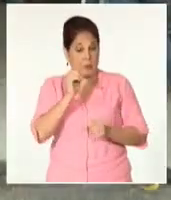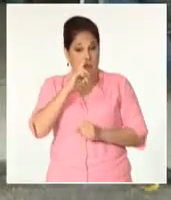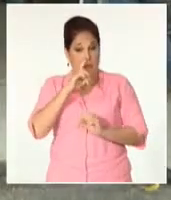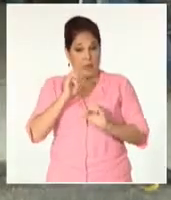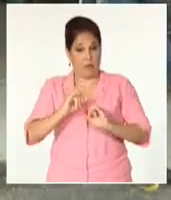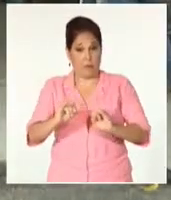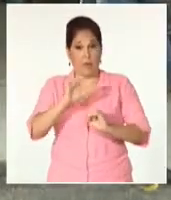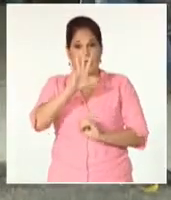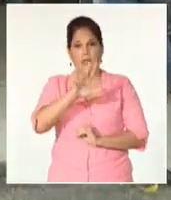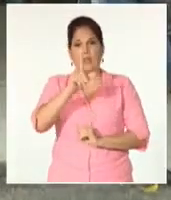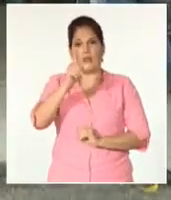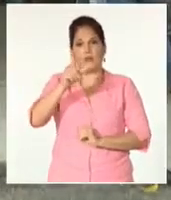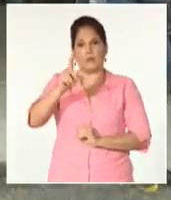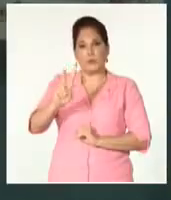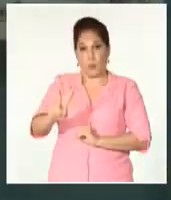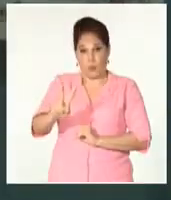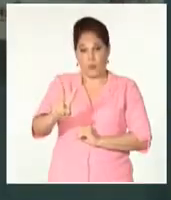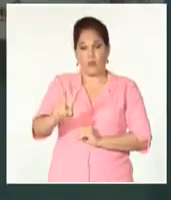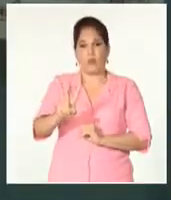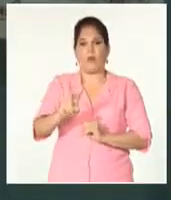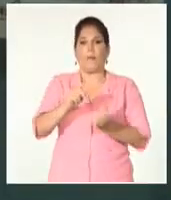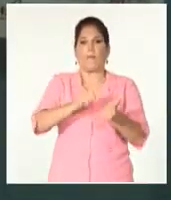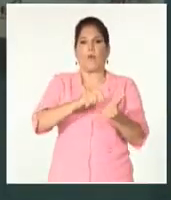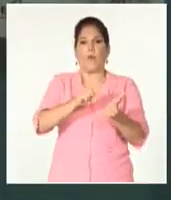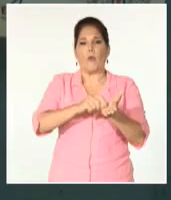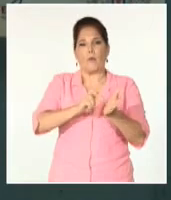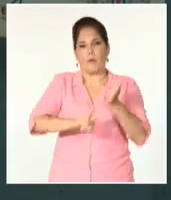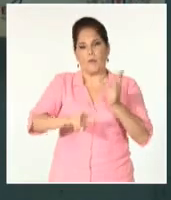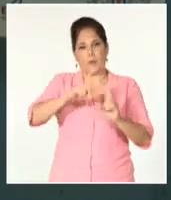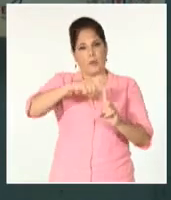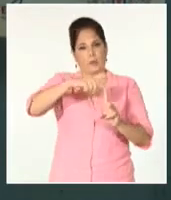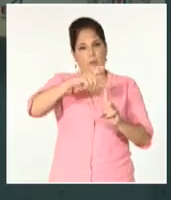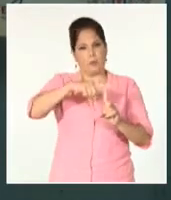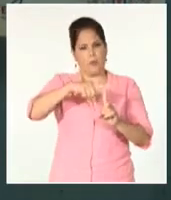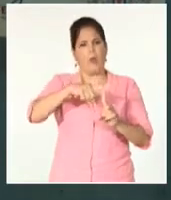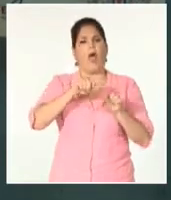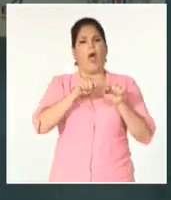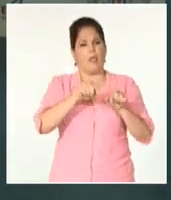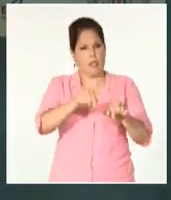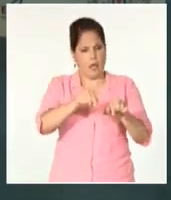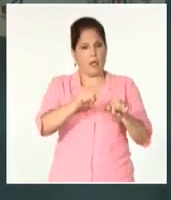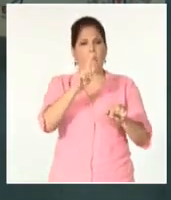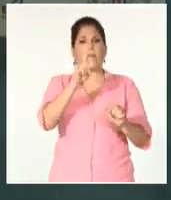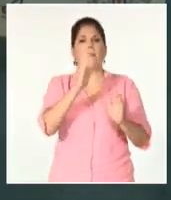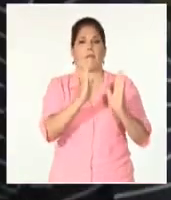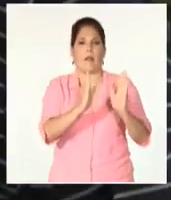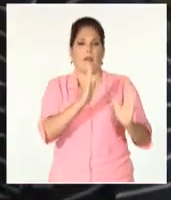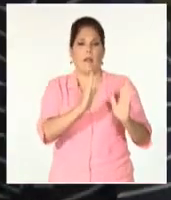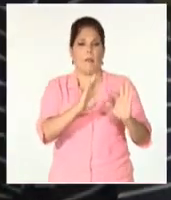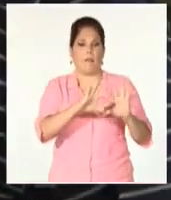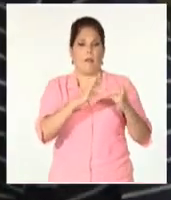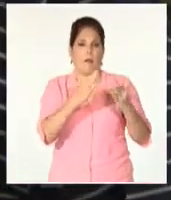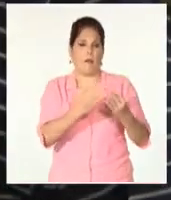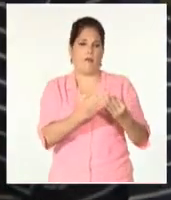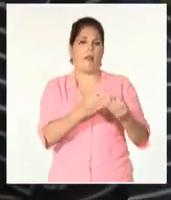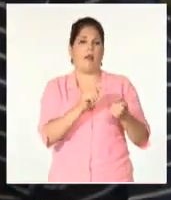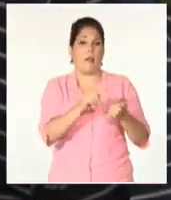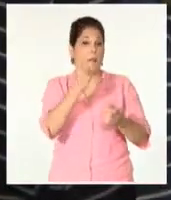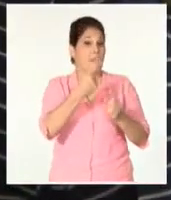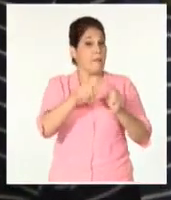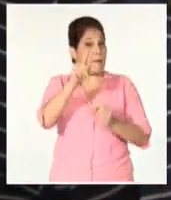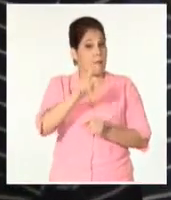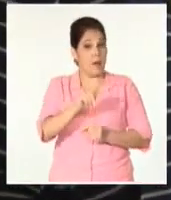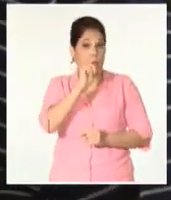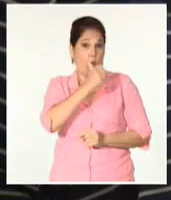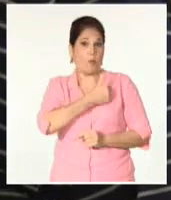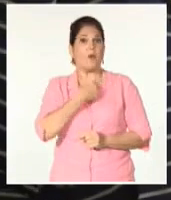512 de las más de 690 bodegas de la provincia ya disponían de la primera parte de la canasta familiar normada. El día primero que dio domingo